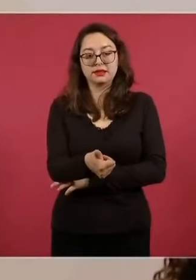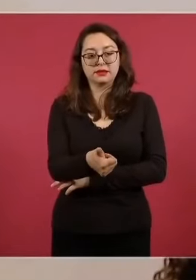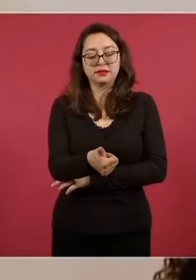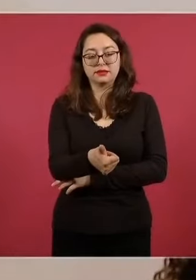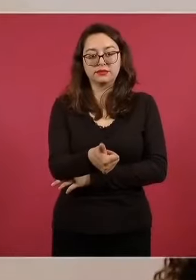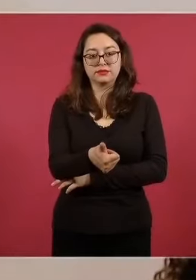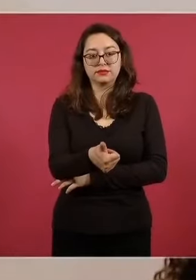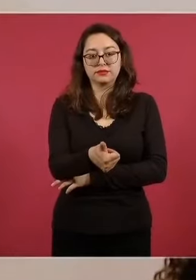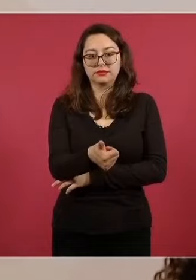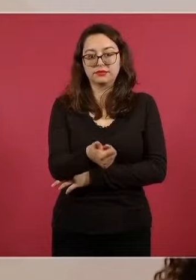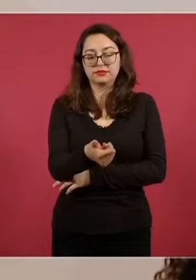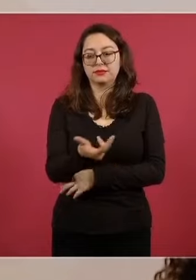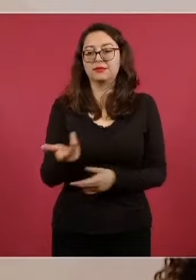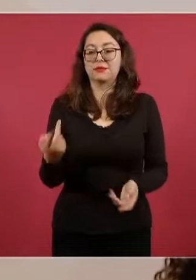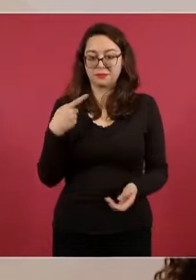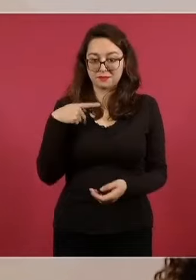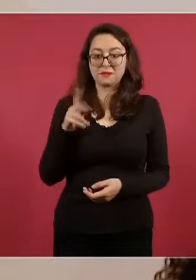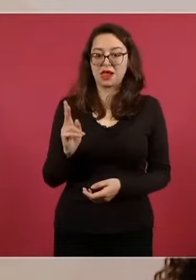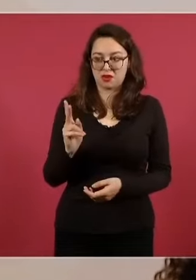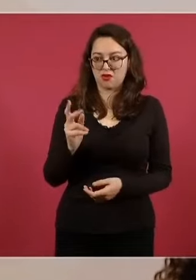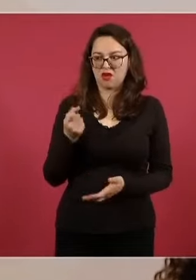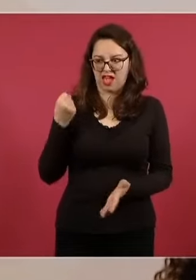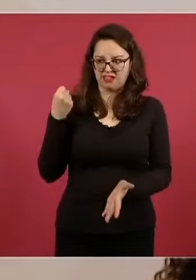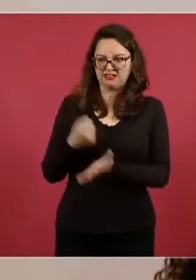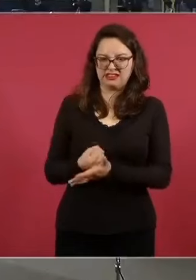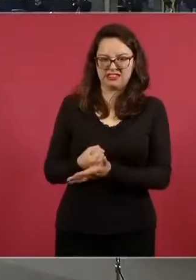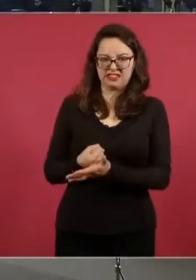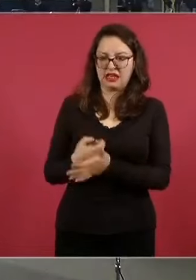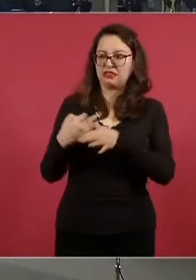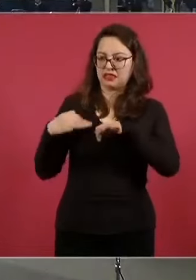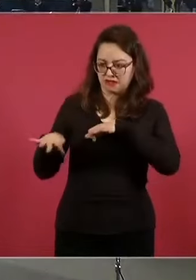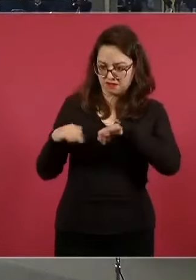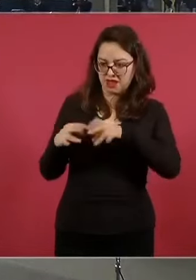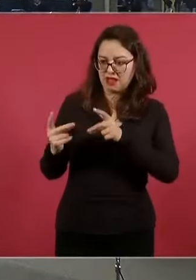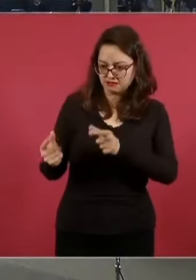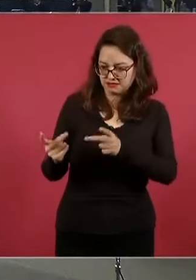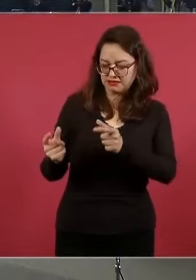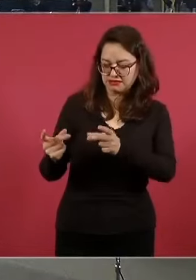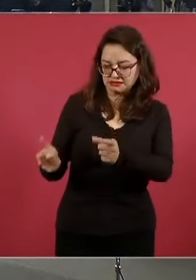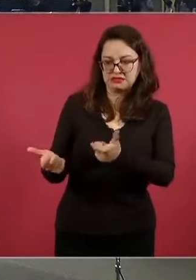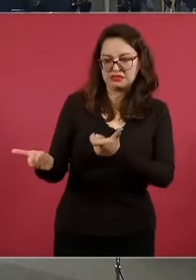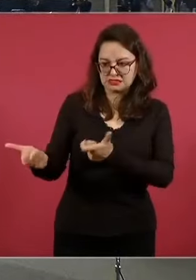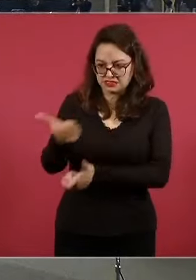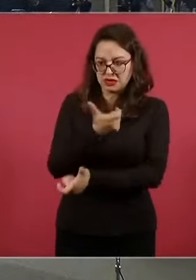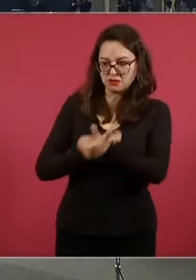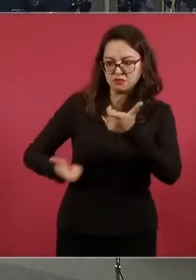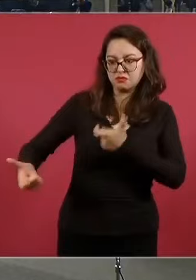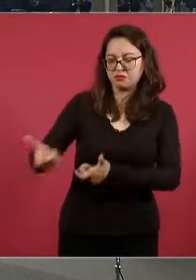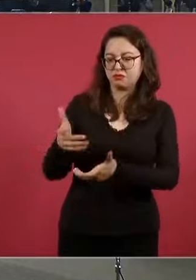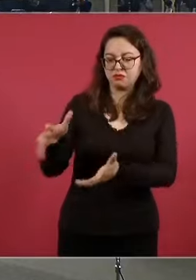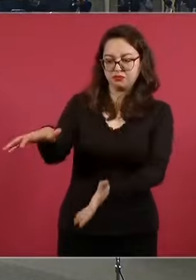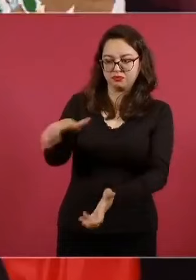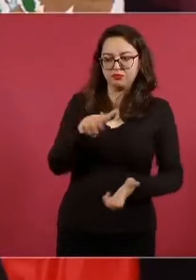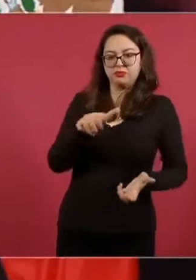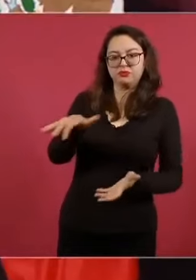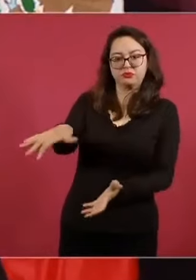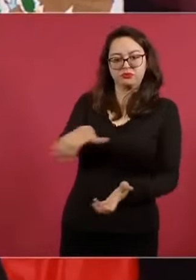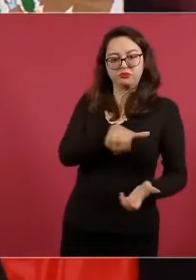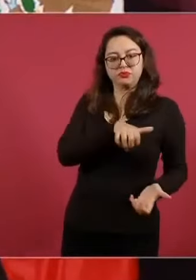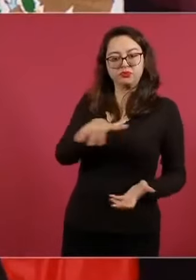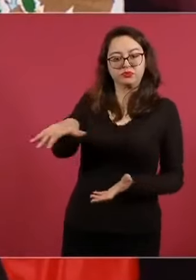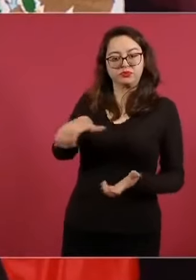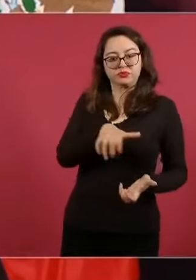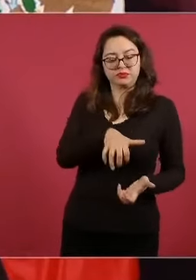una marginación en cuanto a la producción de la riqueza. Los mexicanos todos